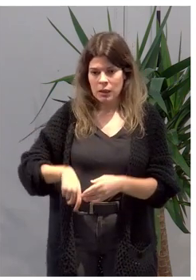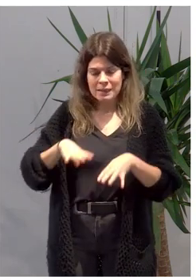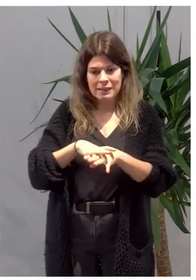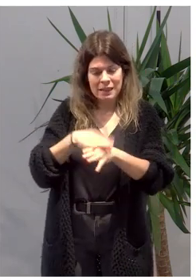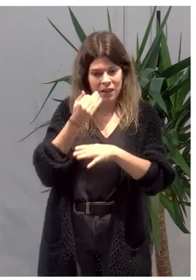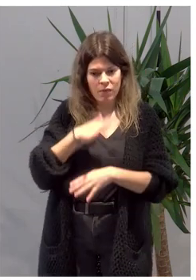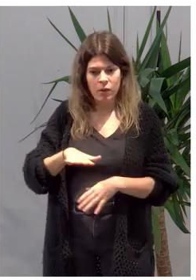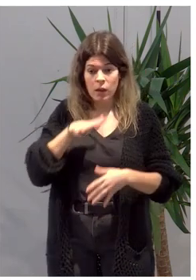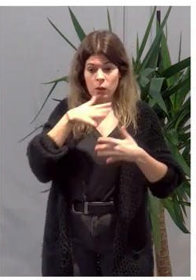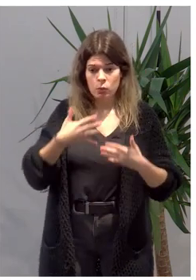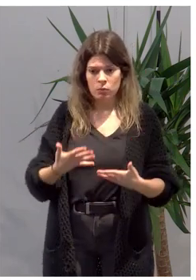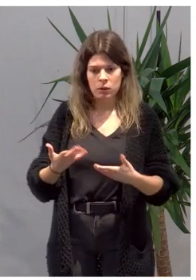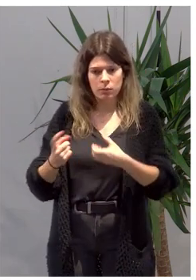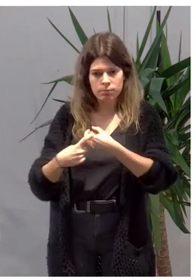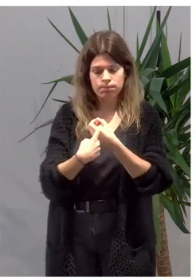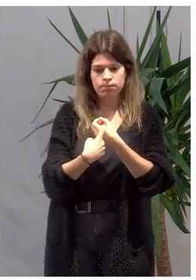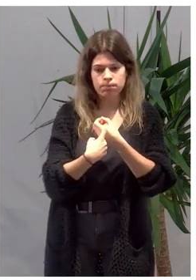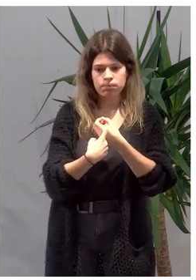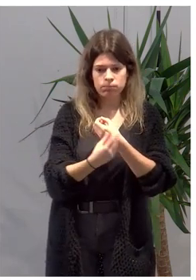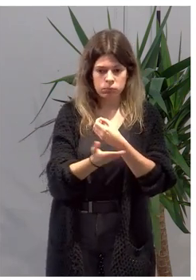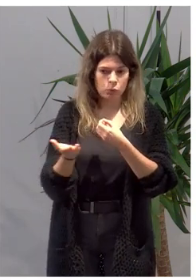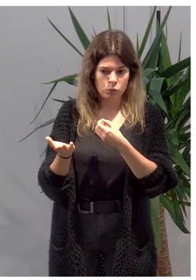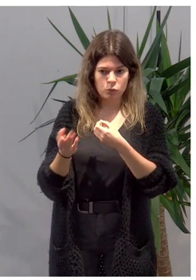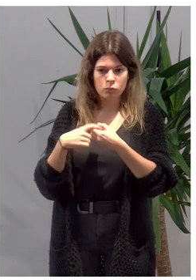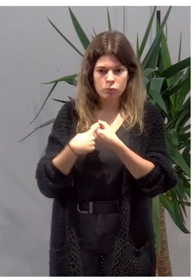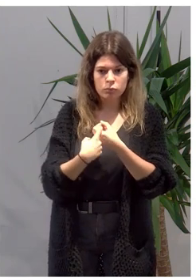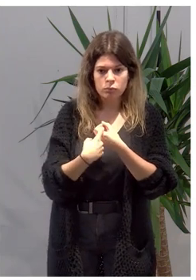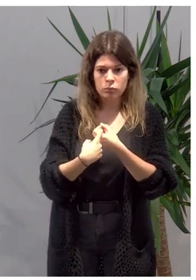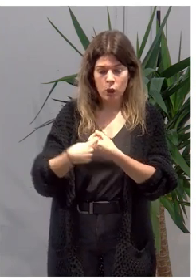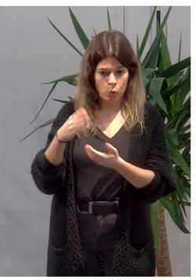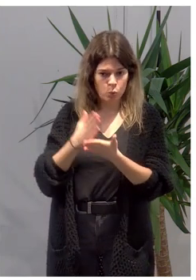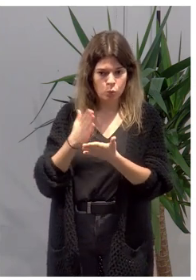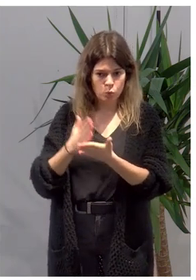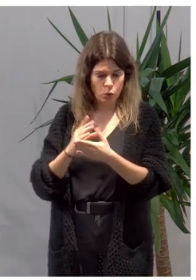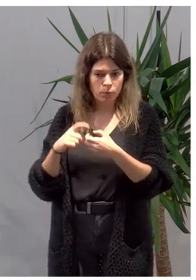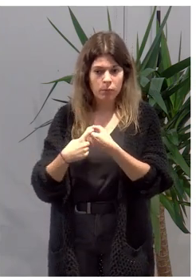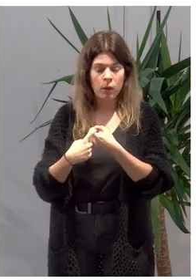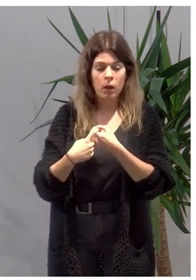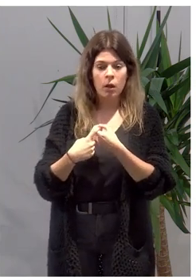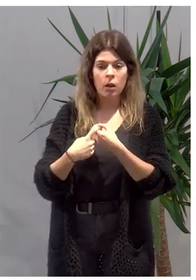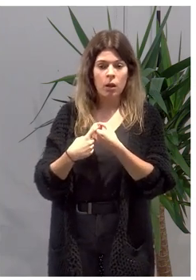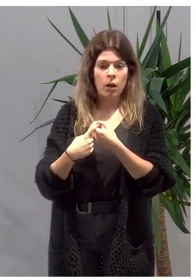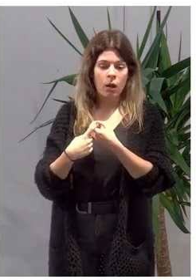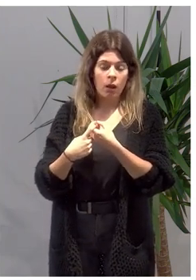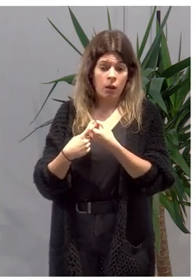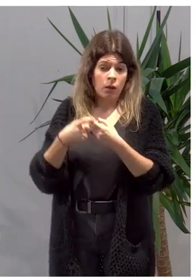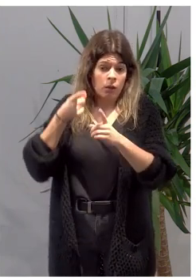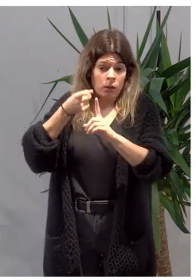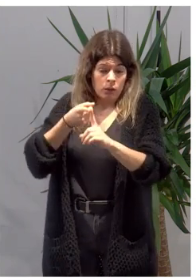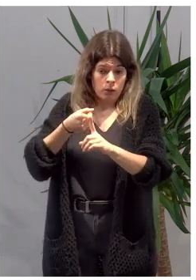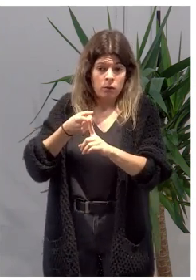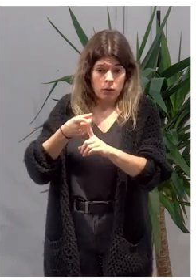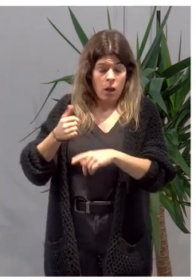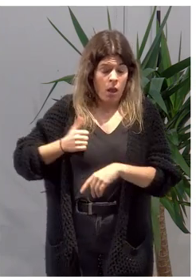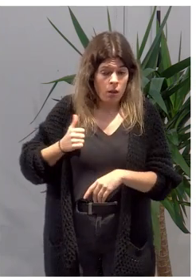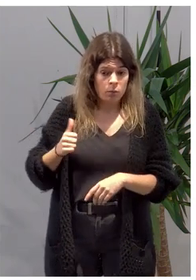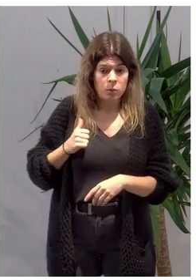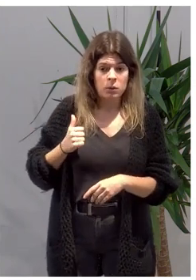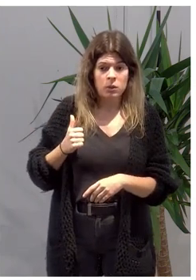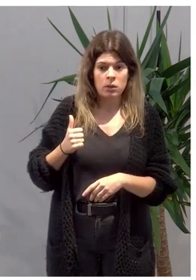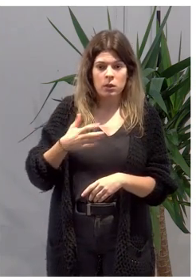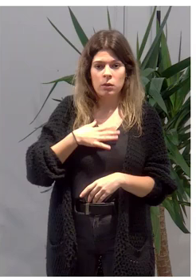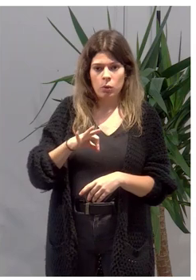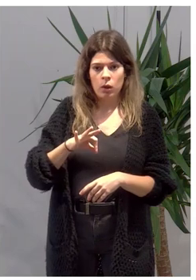infancia que en este momento van a formar parte o vais a formar parte de este curso para que verdaderamente podamos aprovecharlo y podamos